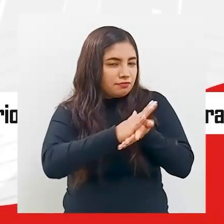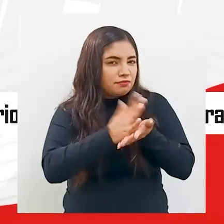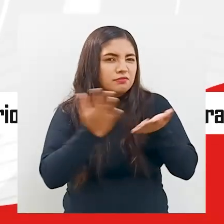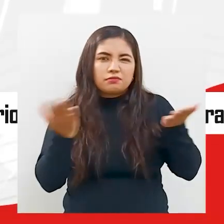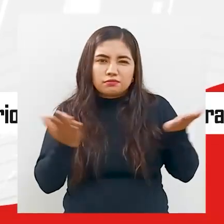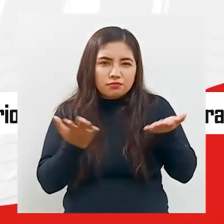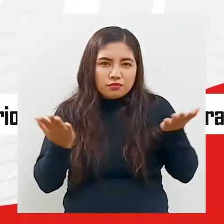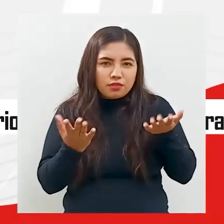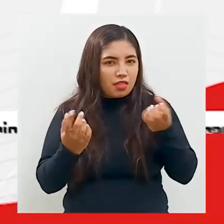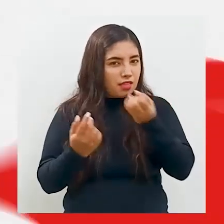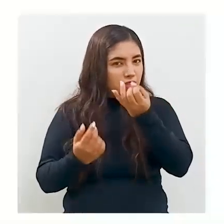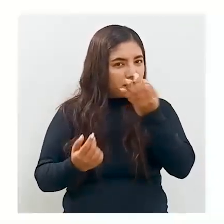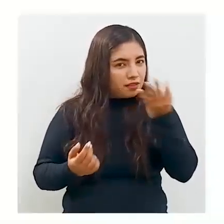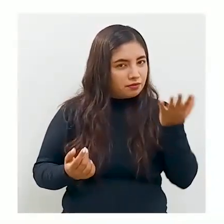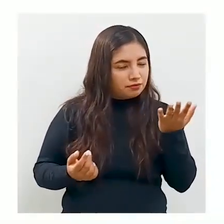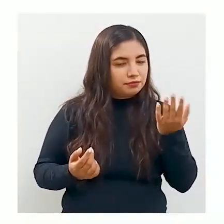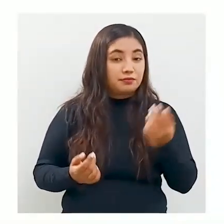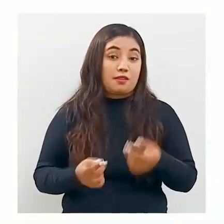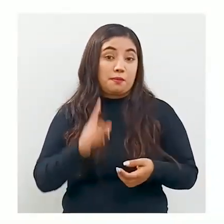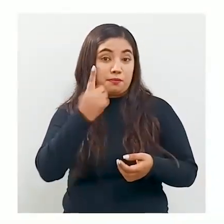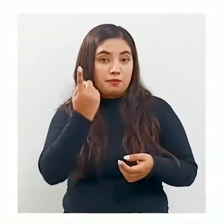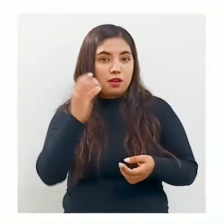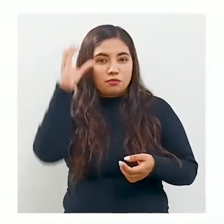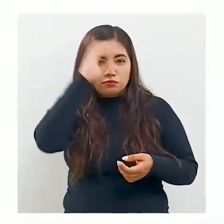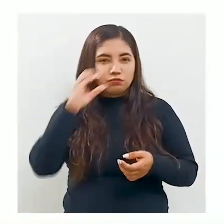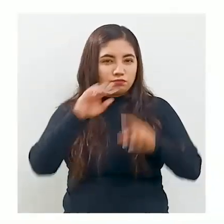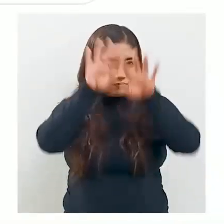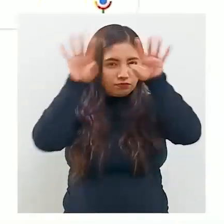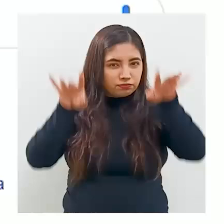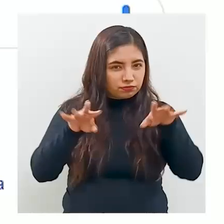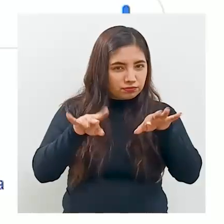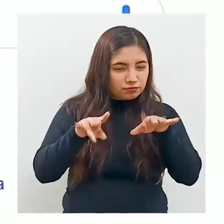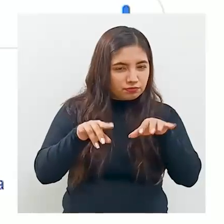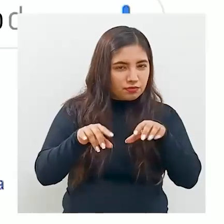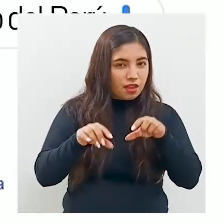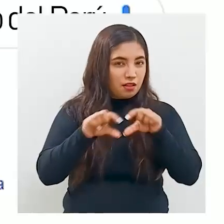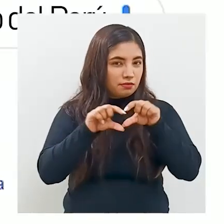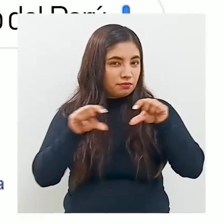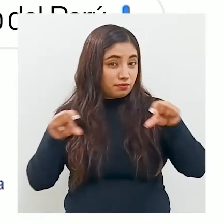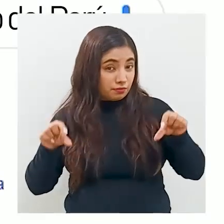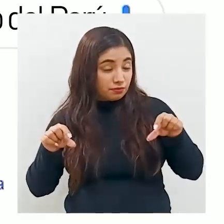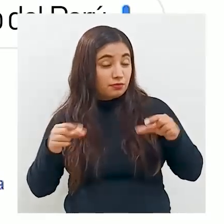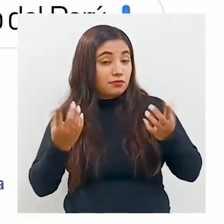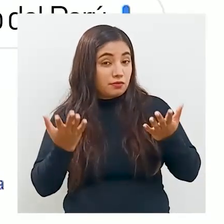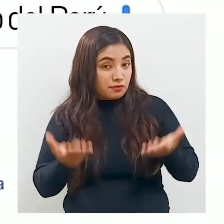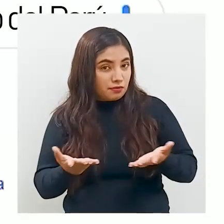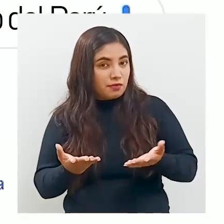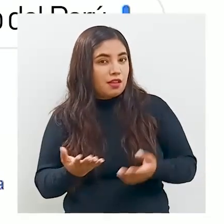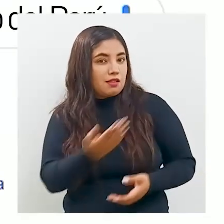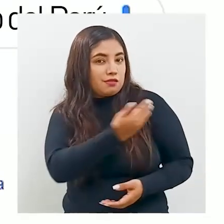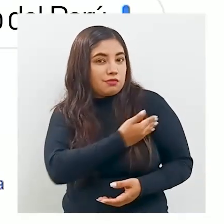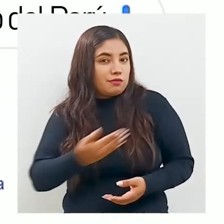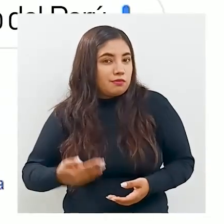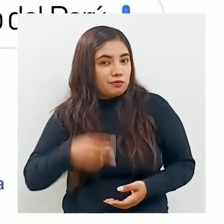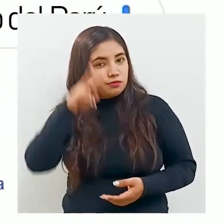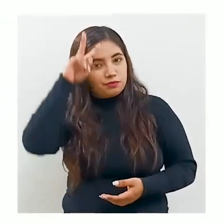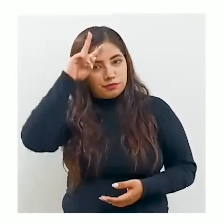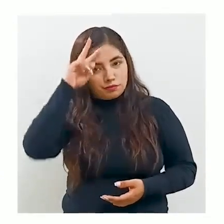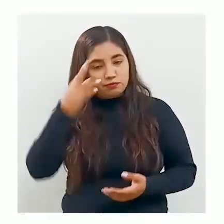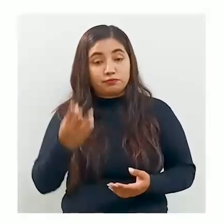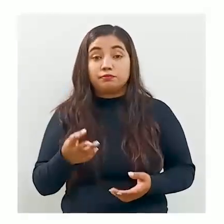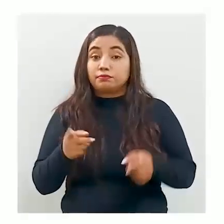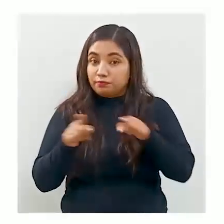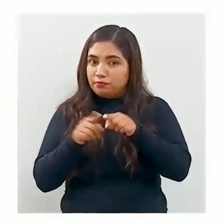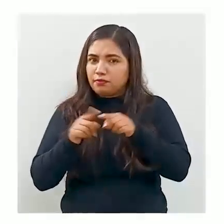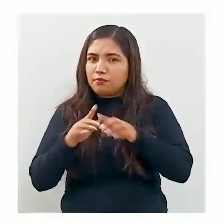encontrar de varias formas. Abre tu buscador de Internet y coloca Formulario 1000, Declaración Jurada, Gobierno del Perú.